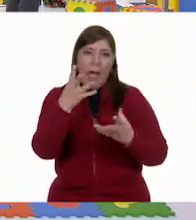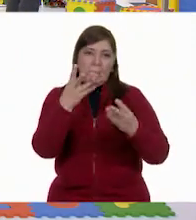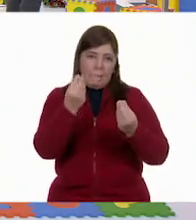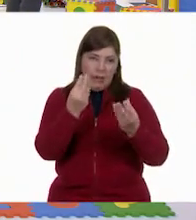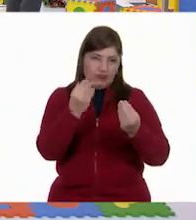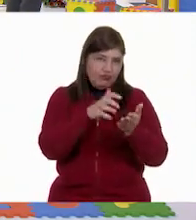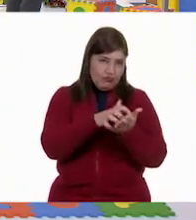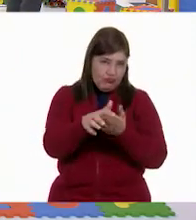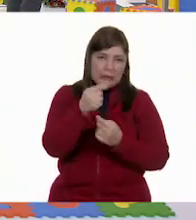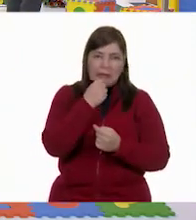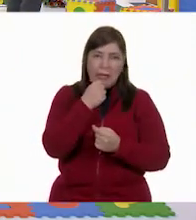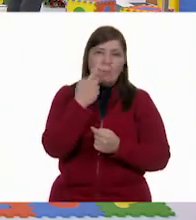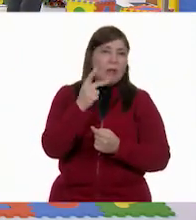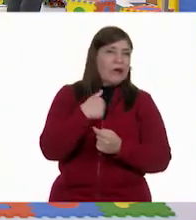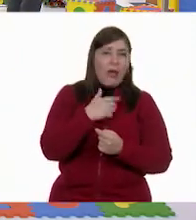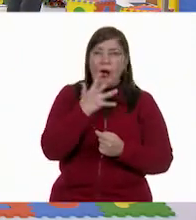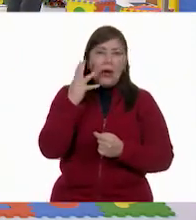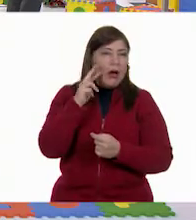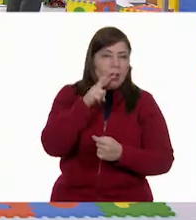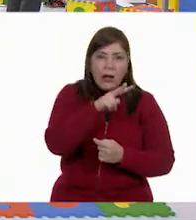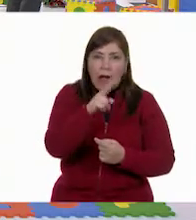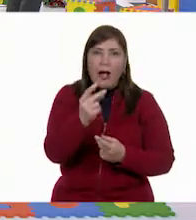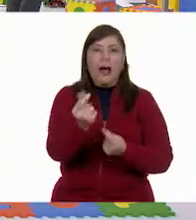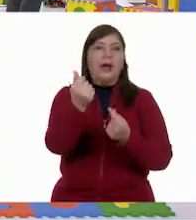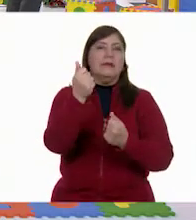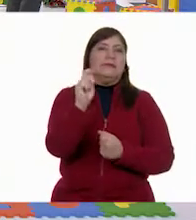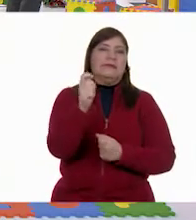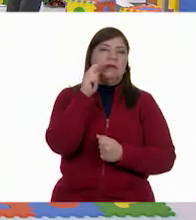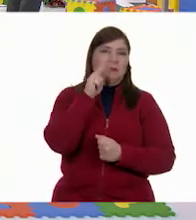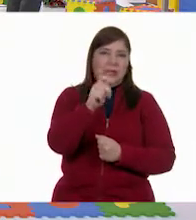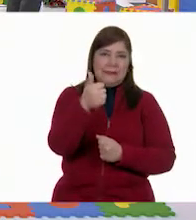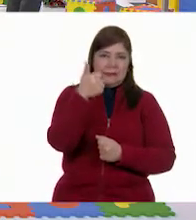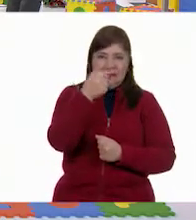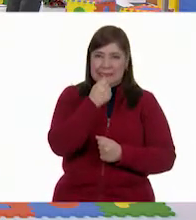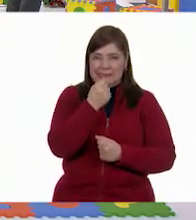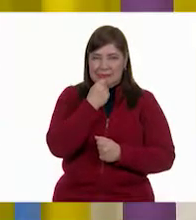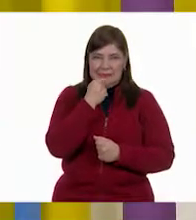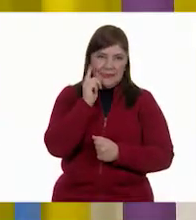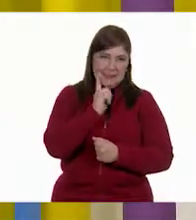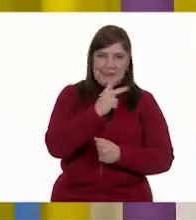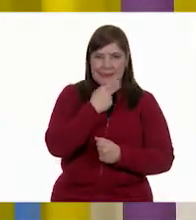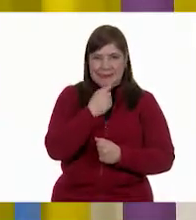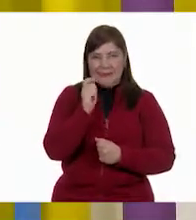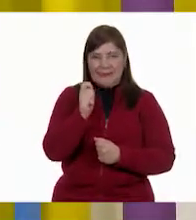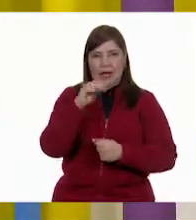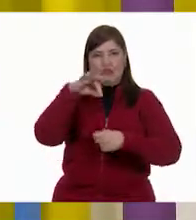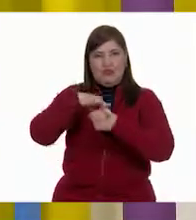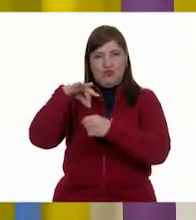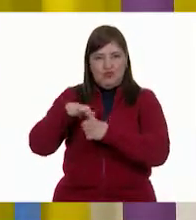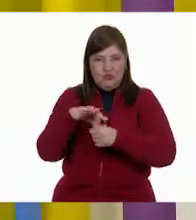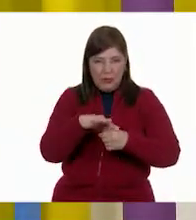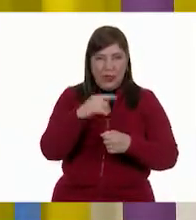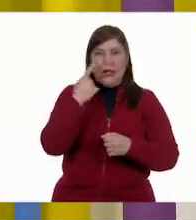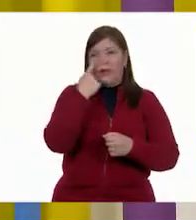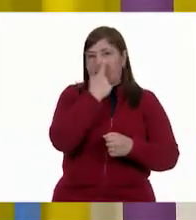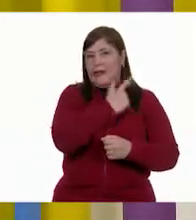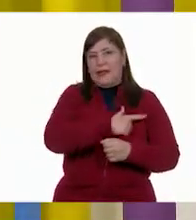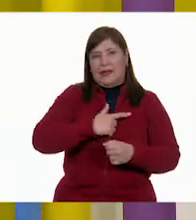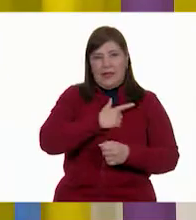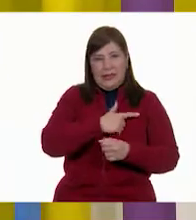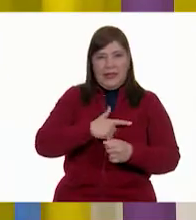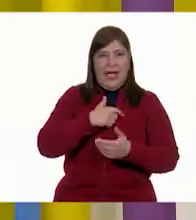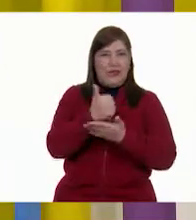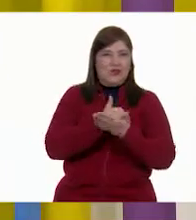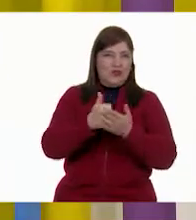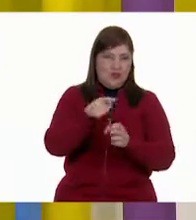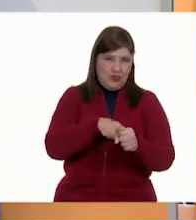de la televisión nada más alcancé a ver seis. Muy bien. Seis niñas y seis niños que votaron o que les gusta mucho el color azul